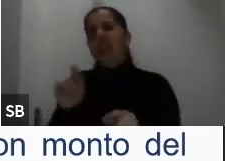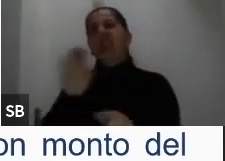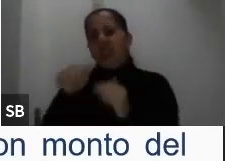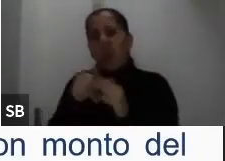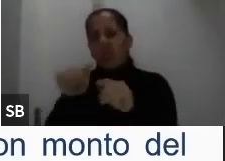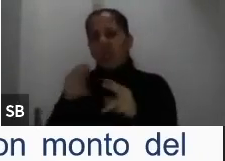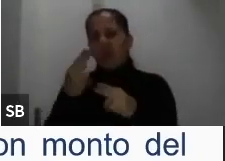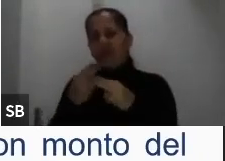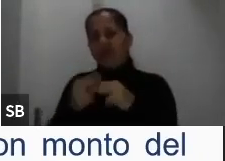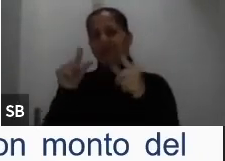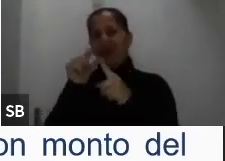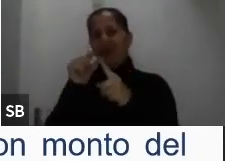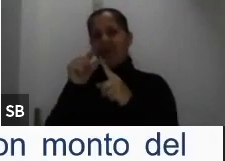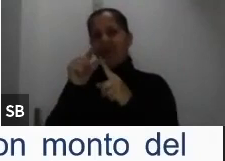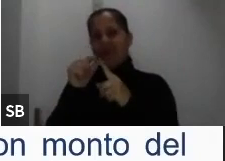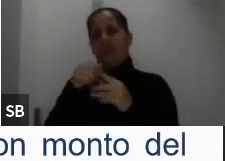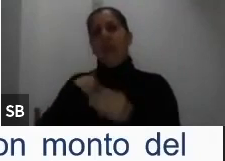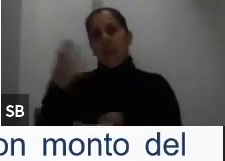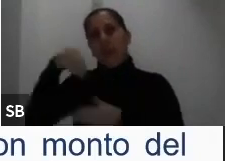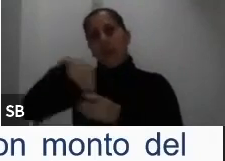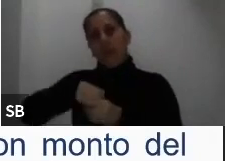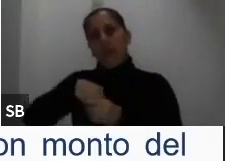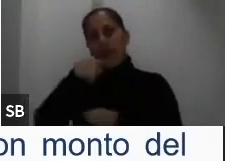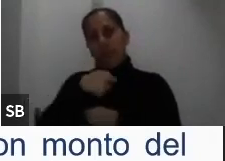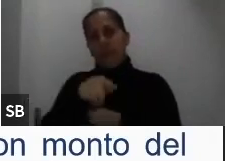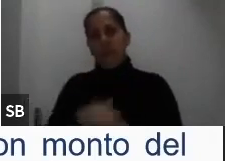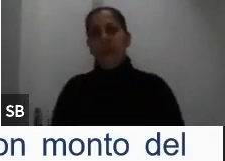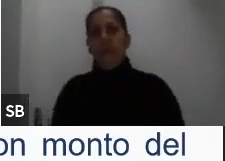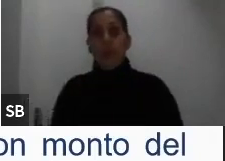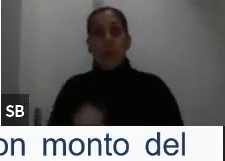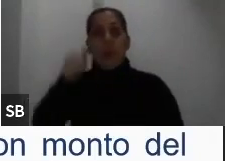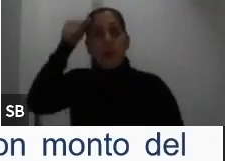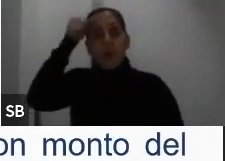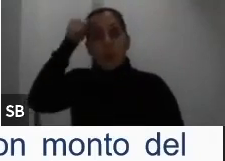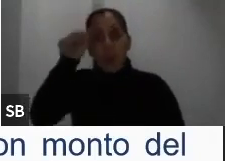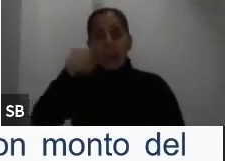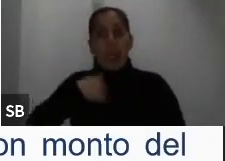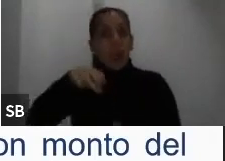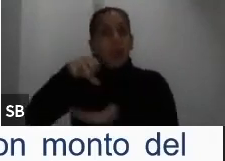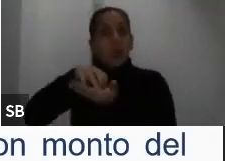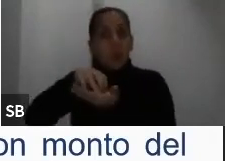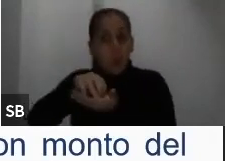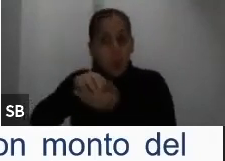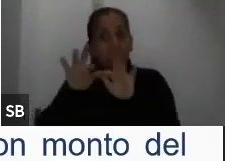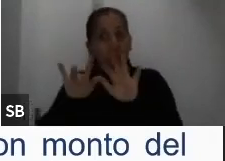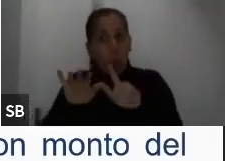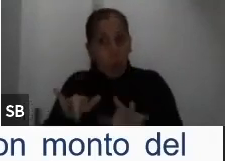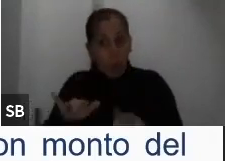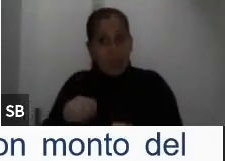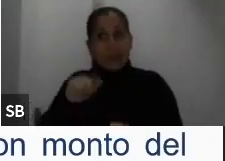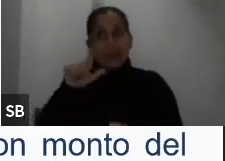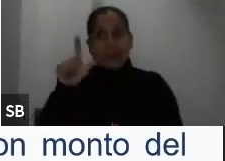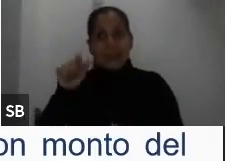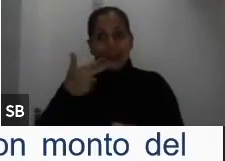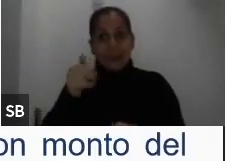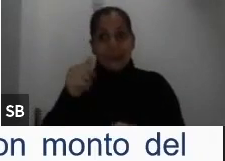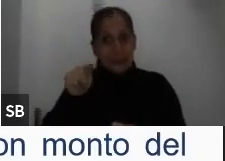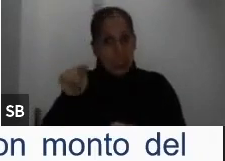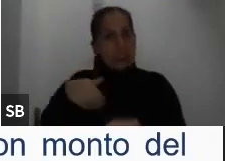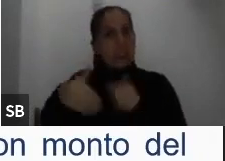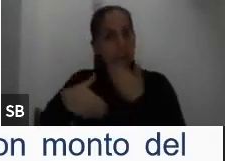parte de ingresos. Recuerden ir anotando las consultas que tengan y con gusto las vamos a ver más adelante.